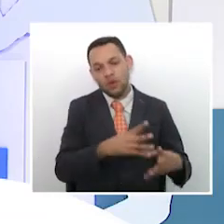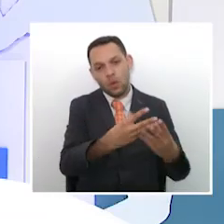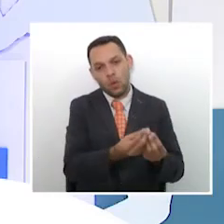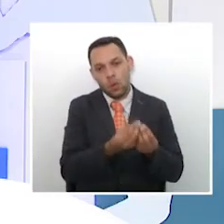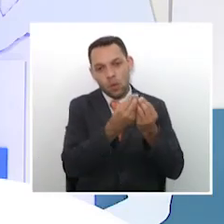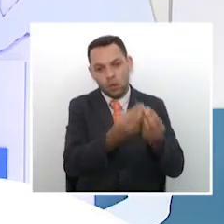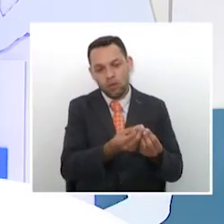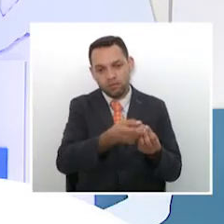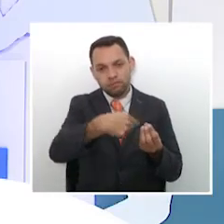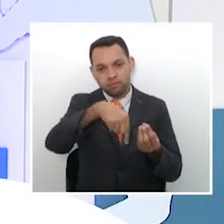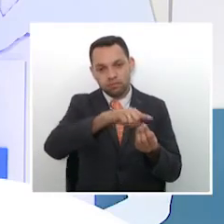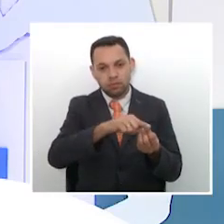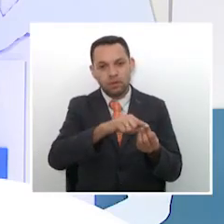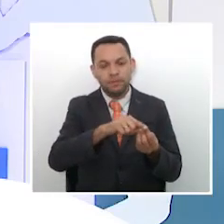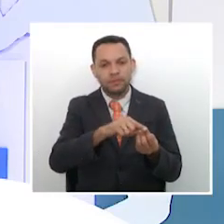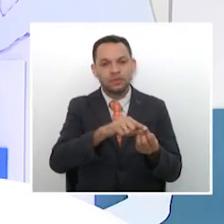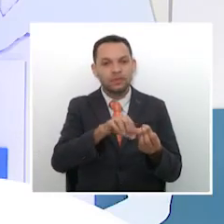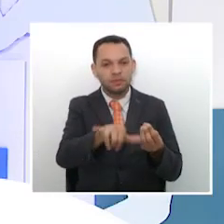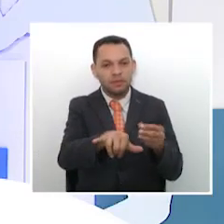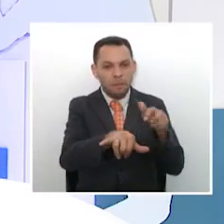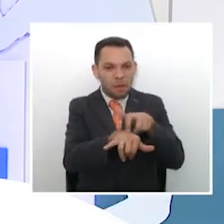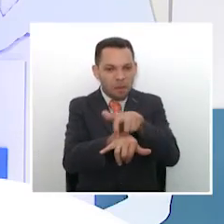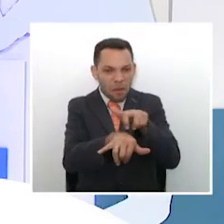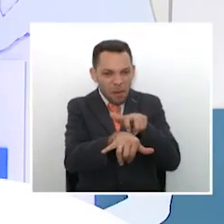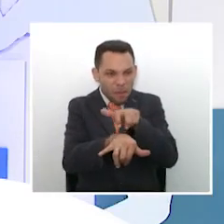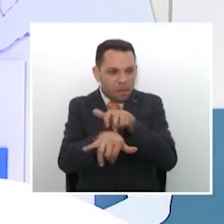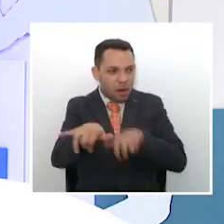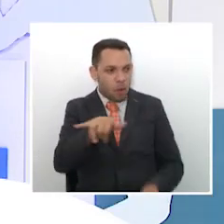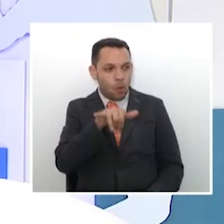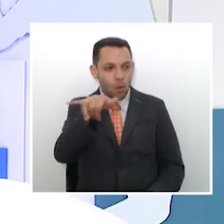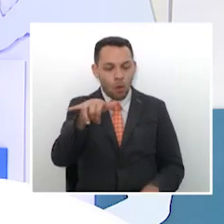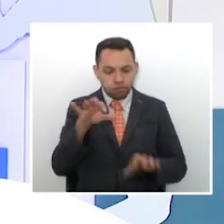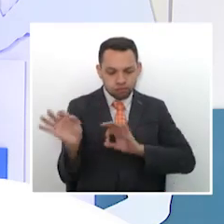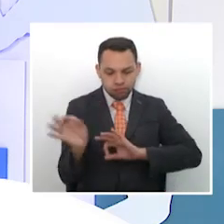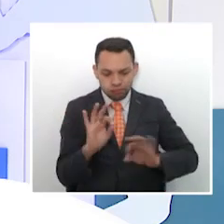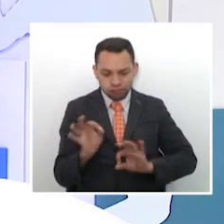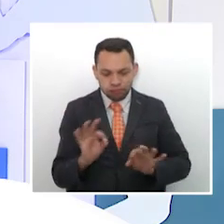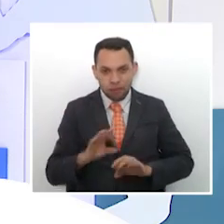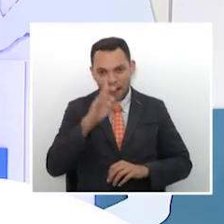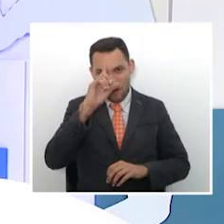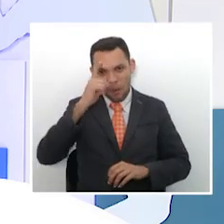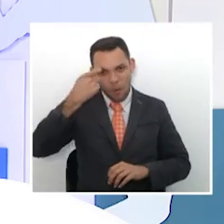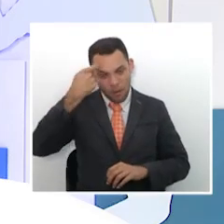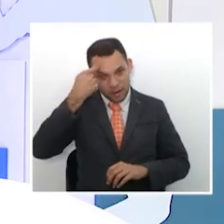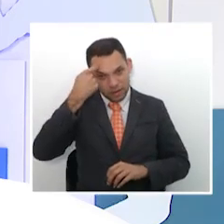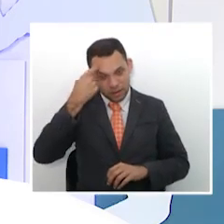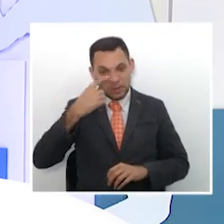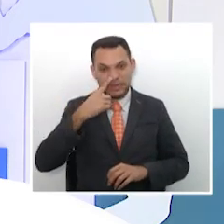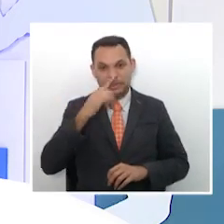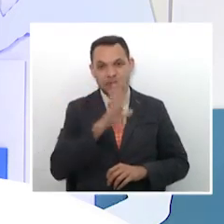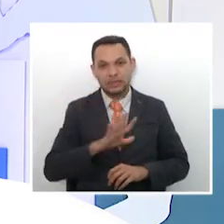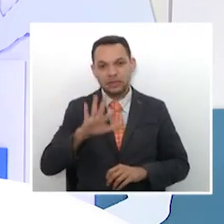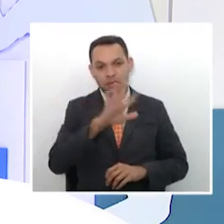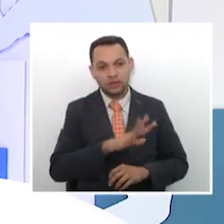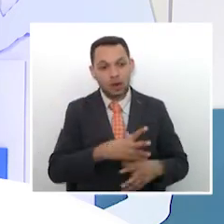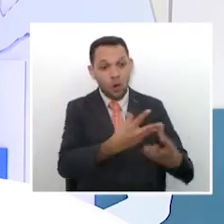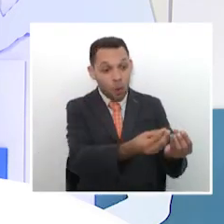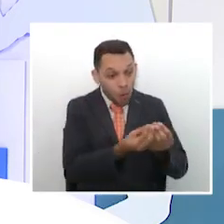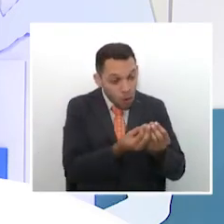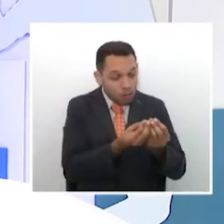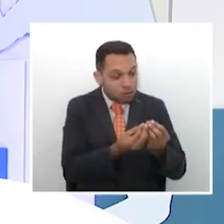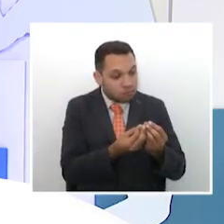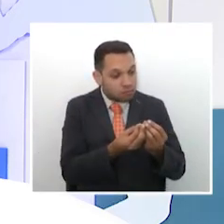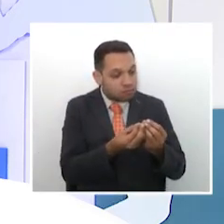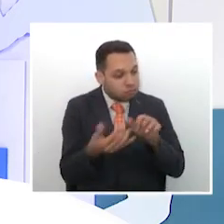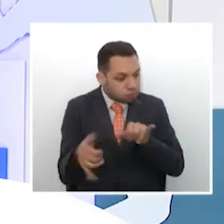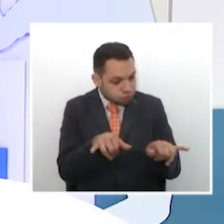viajará en un vuelo especial a Europa, esto está obviamente organizando el tema del gobierno nacional, para que todos ellos, los que están en los equipos Pro Tour,